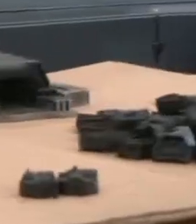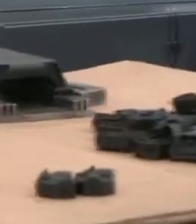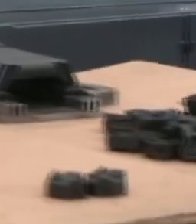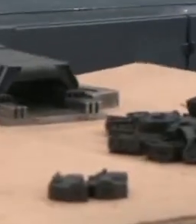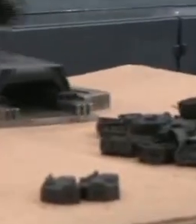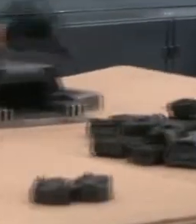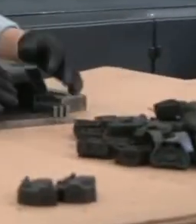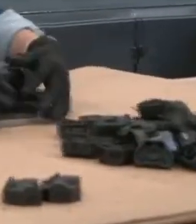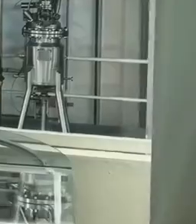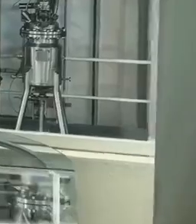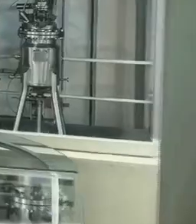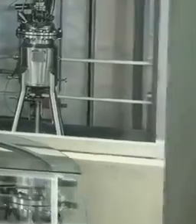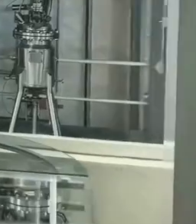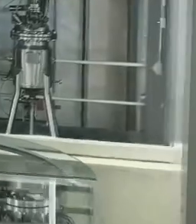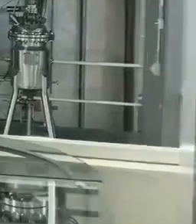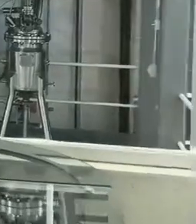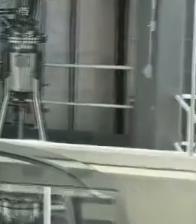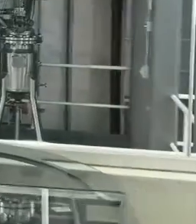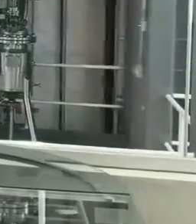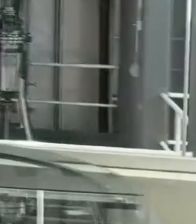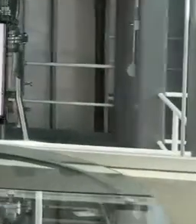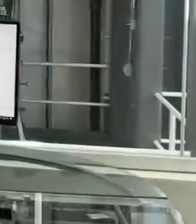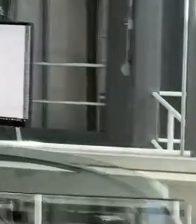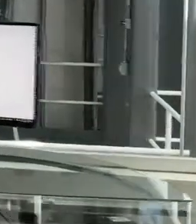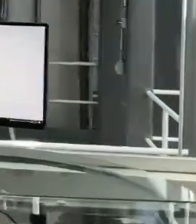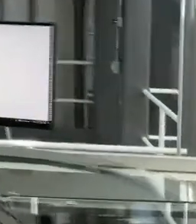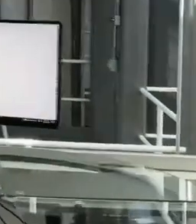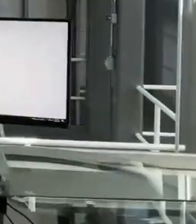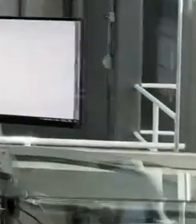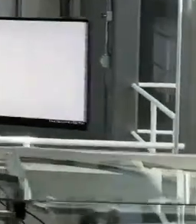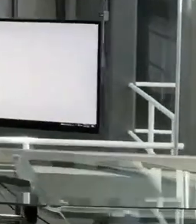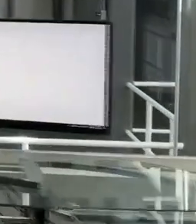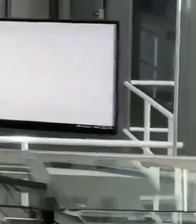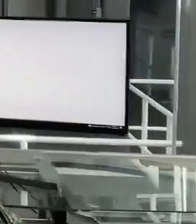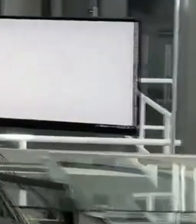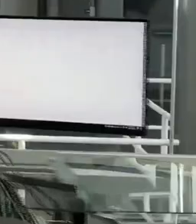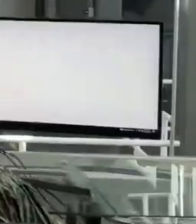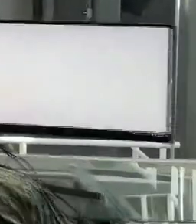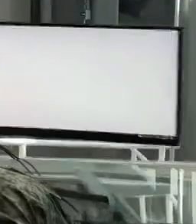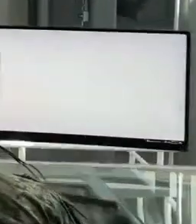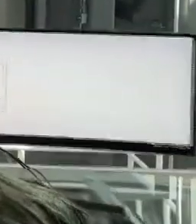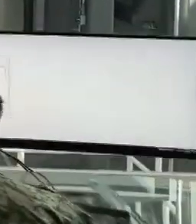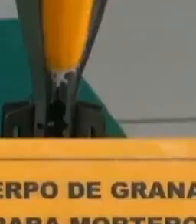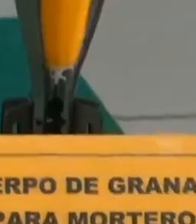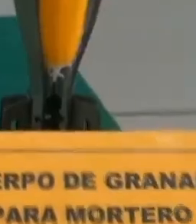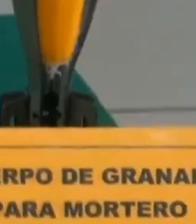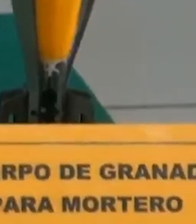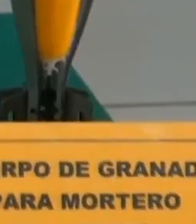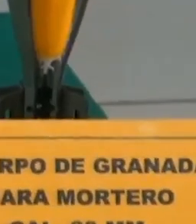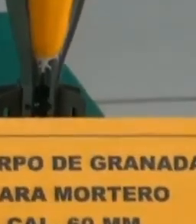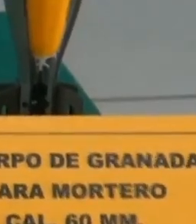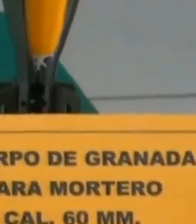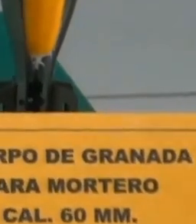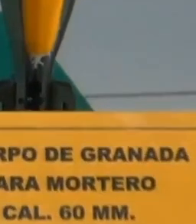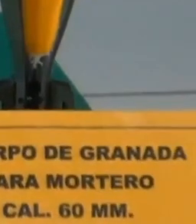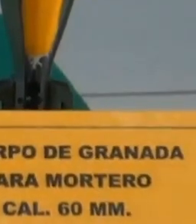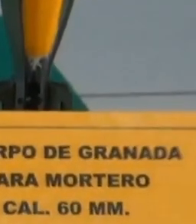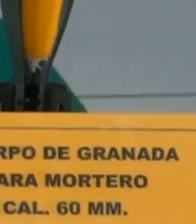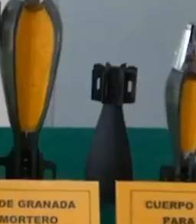sobresaliendo la adquisición en el 2022 del sistema de fusión y carga de explosivos para granadas calibre 60,